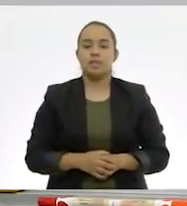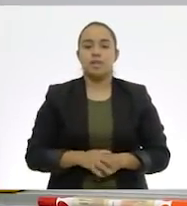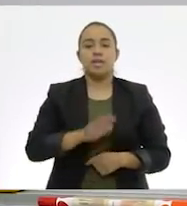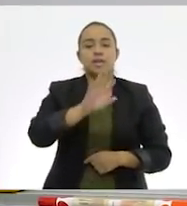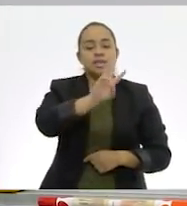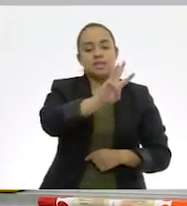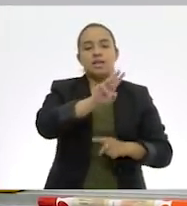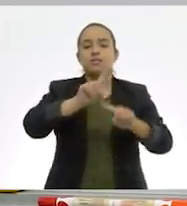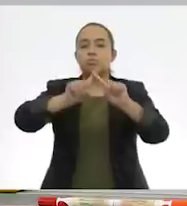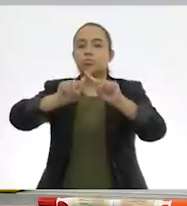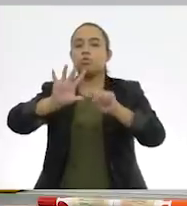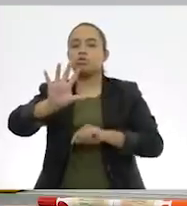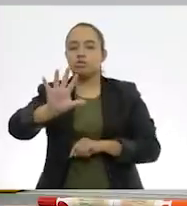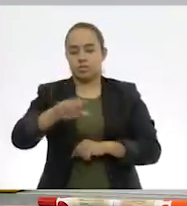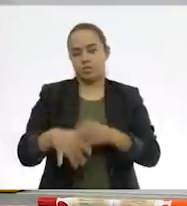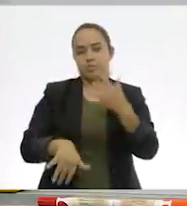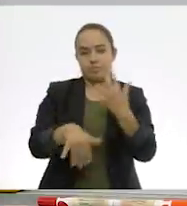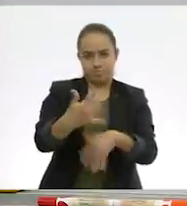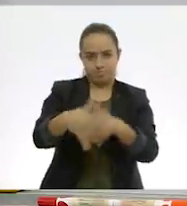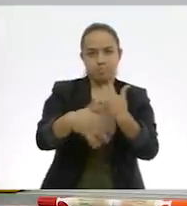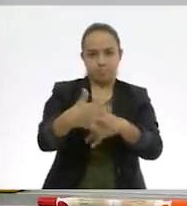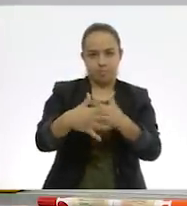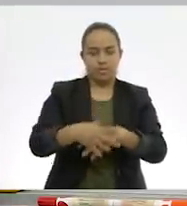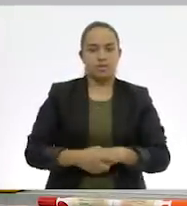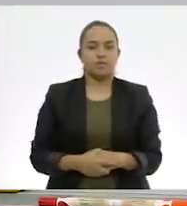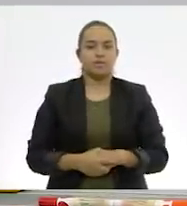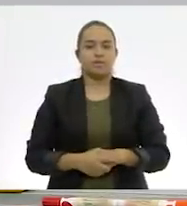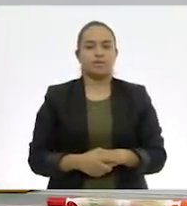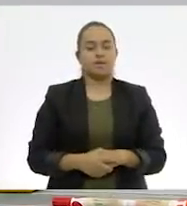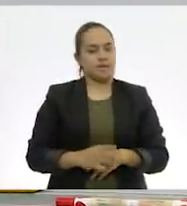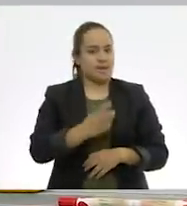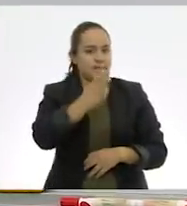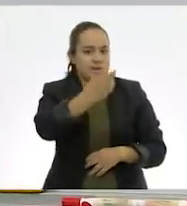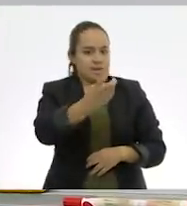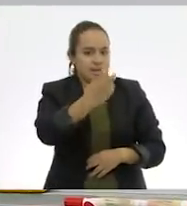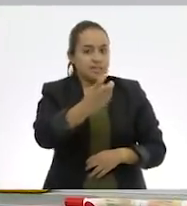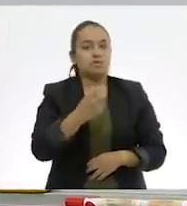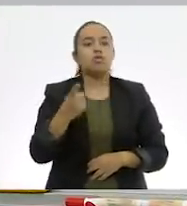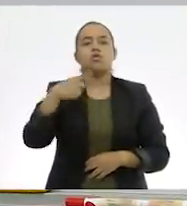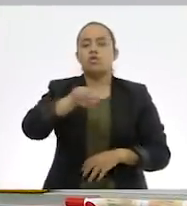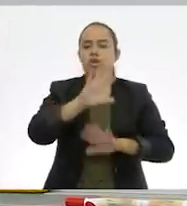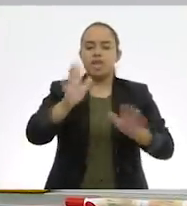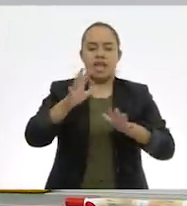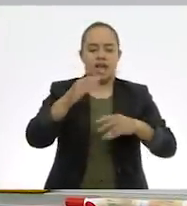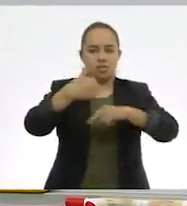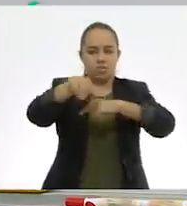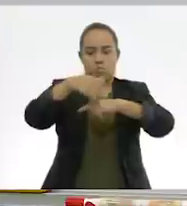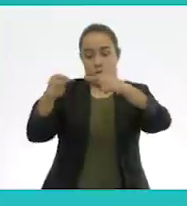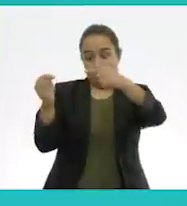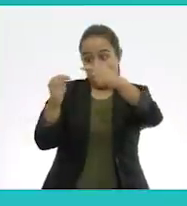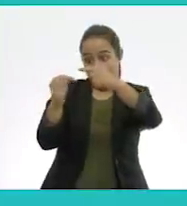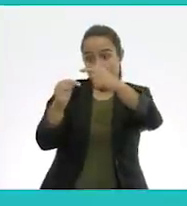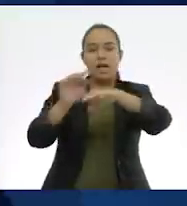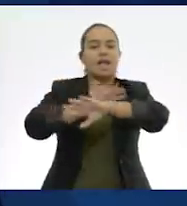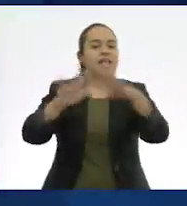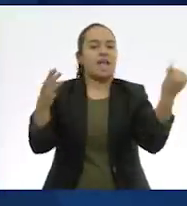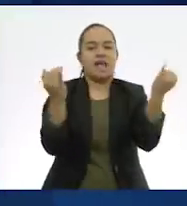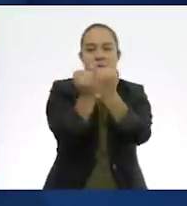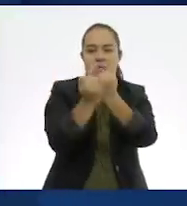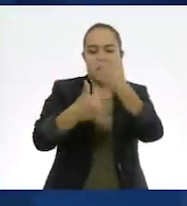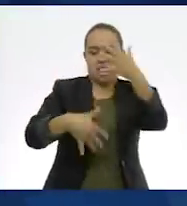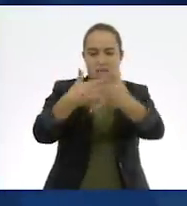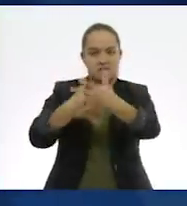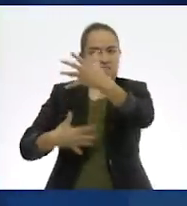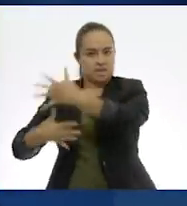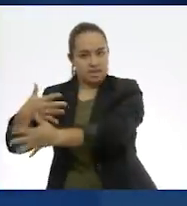Y tres por cinco. Quince. Y efectivamente, ya tenemos igualados los denominadores y